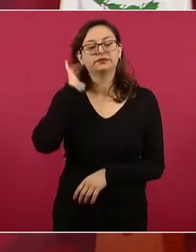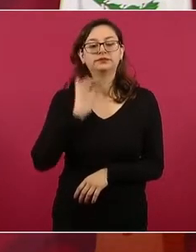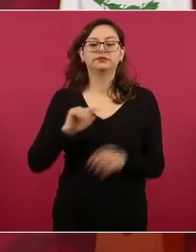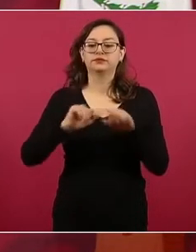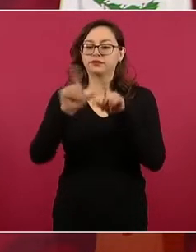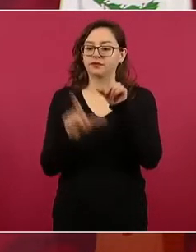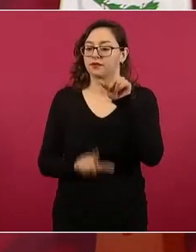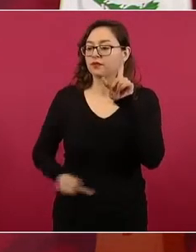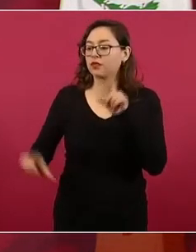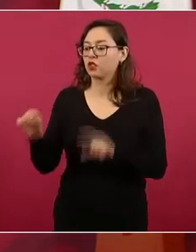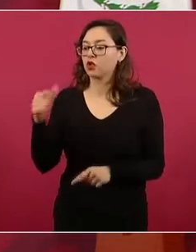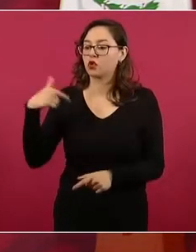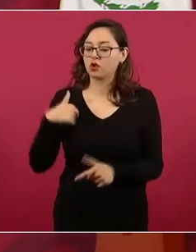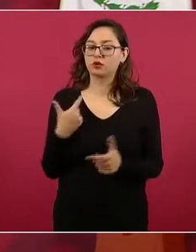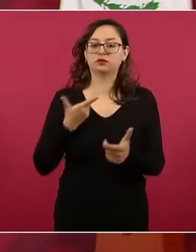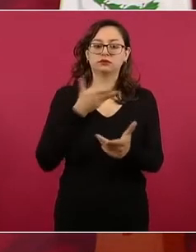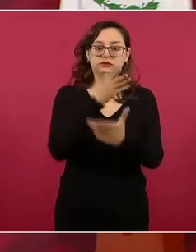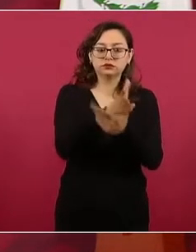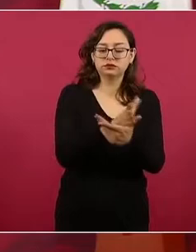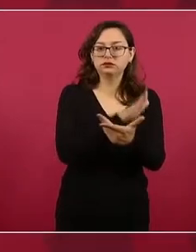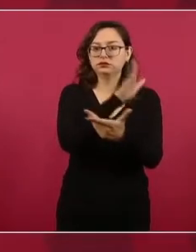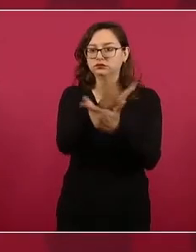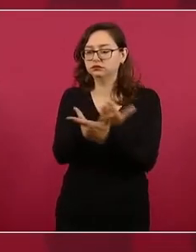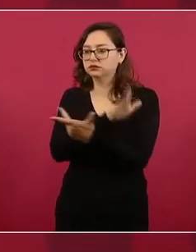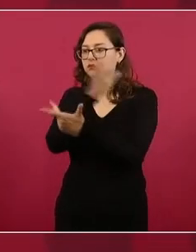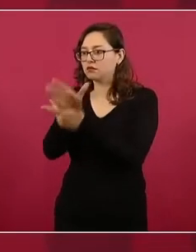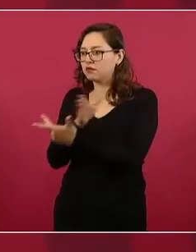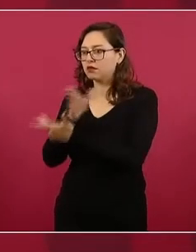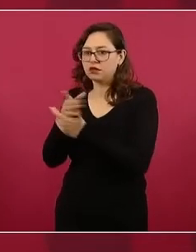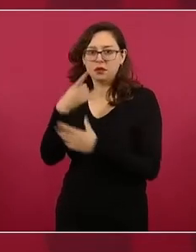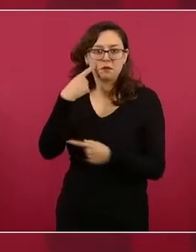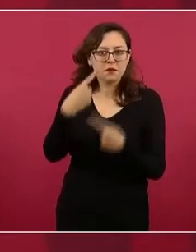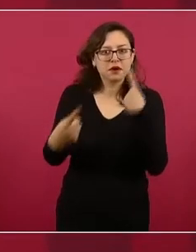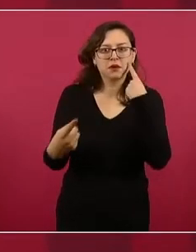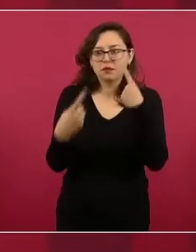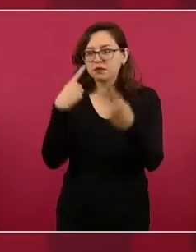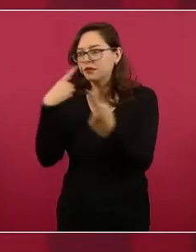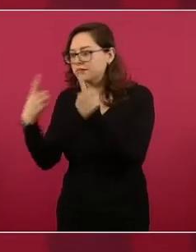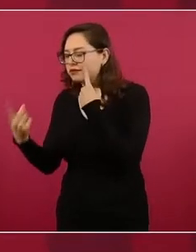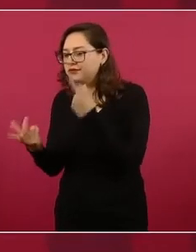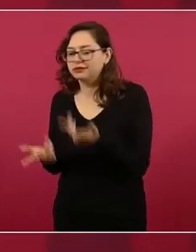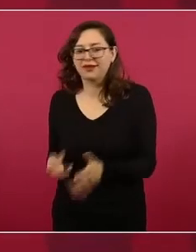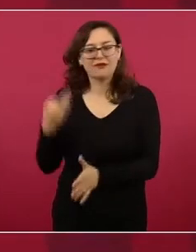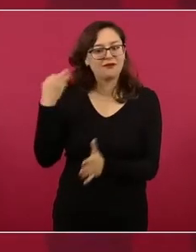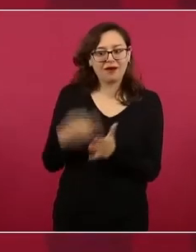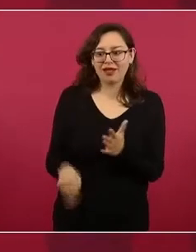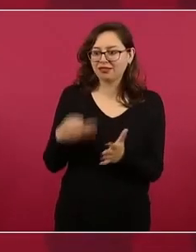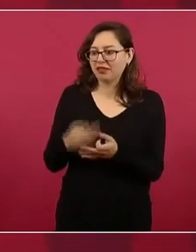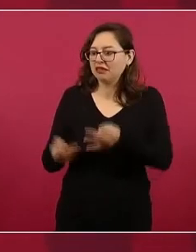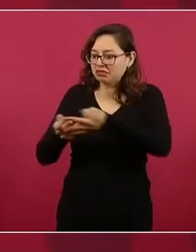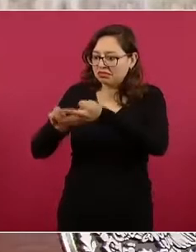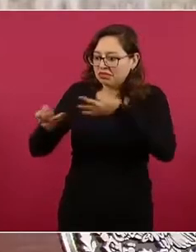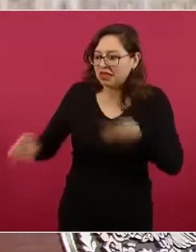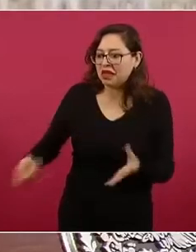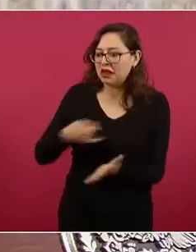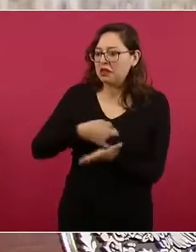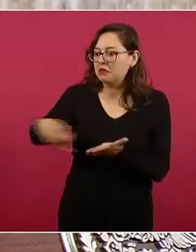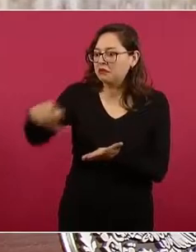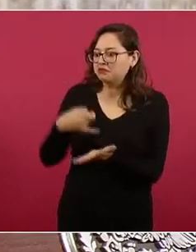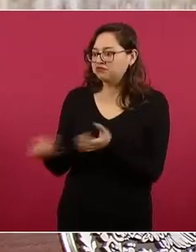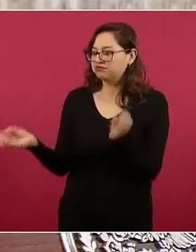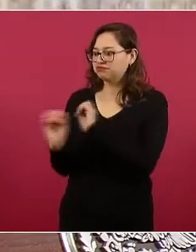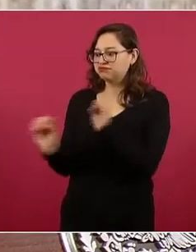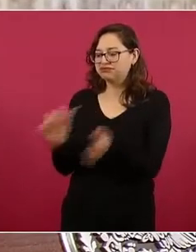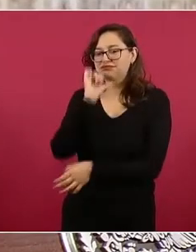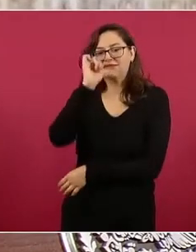para estimular la producción de básicos, digamos, producir maíz,